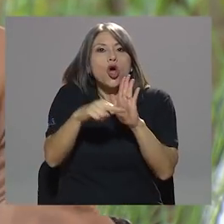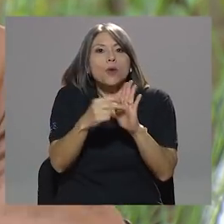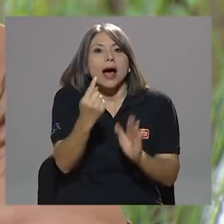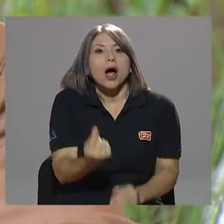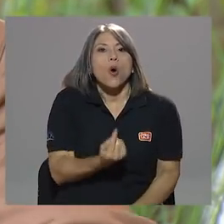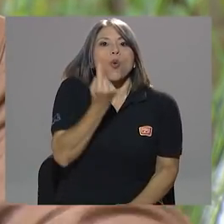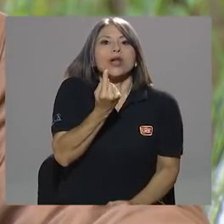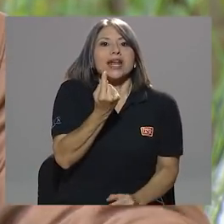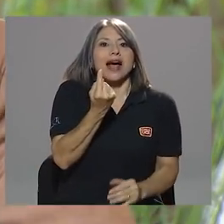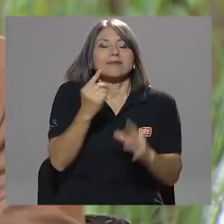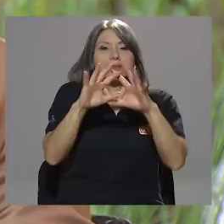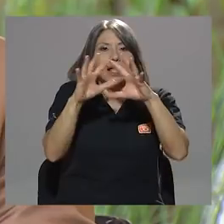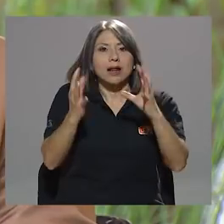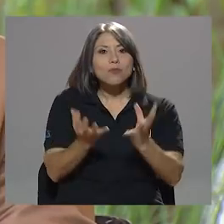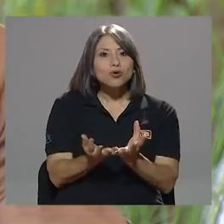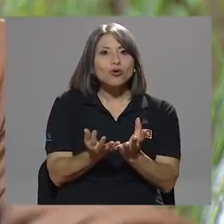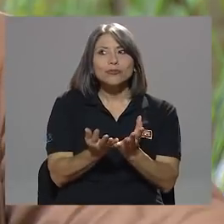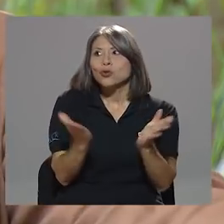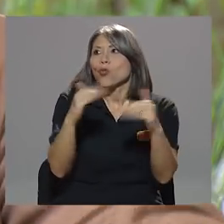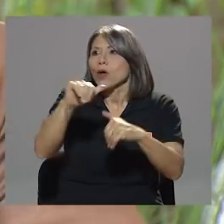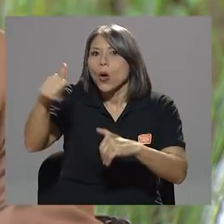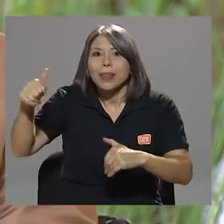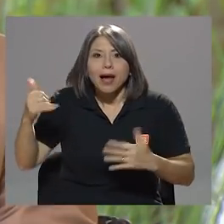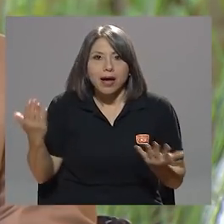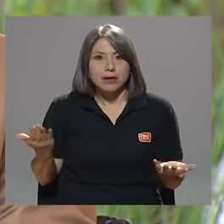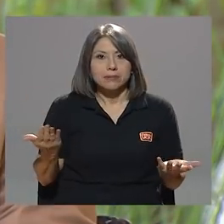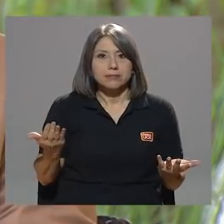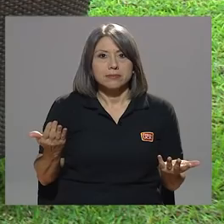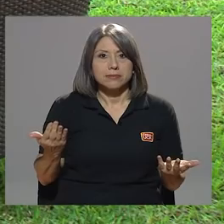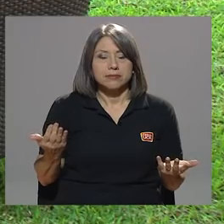en el mundo. No hay ninguna otra.